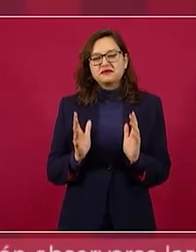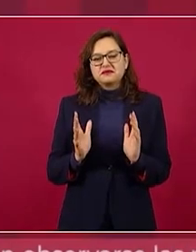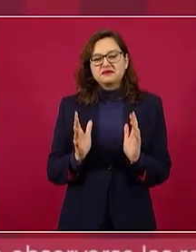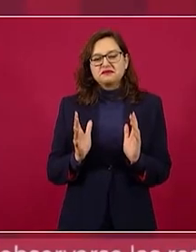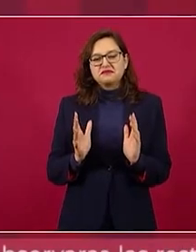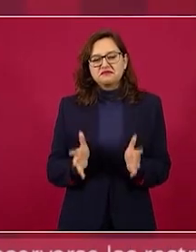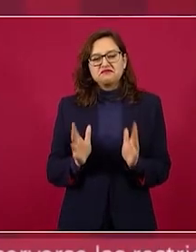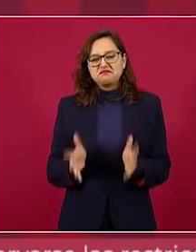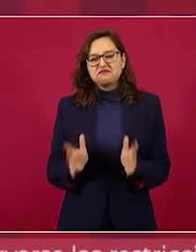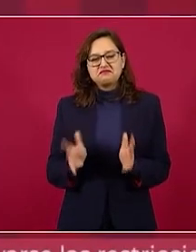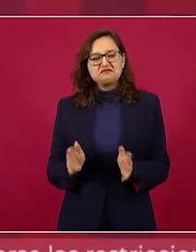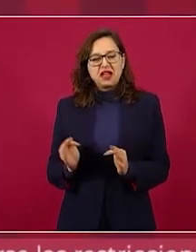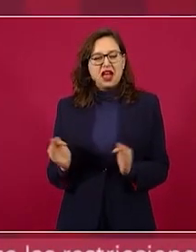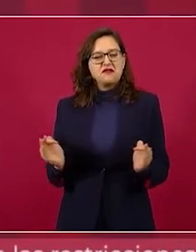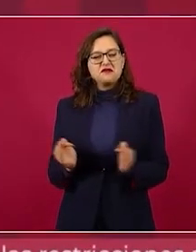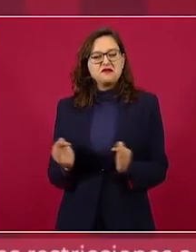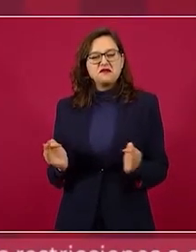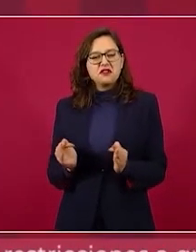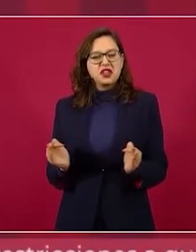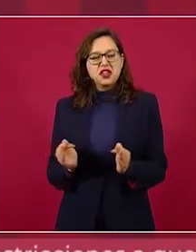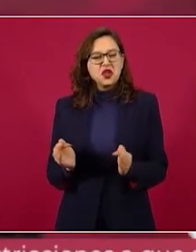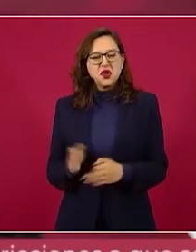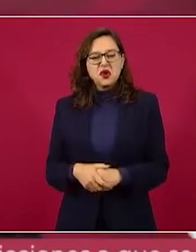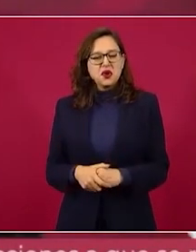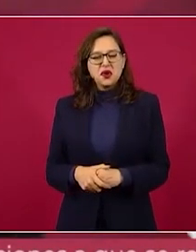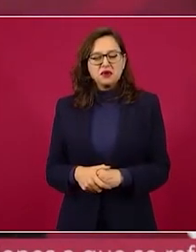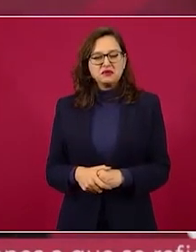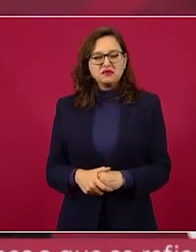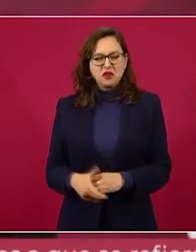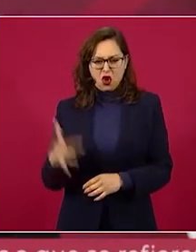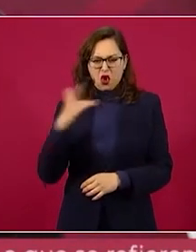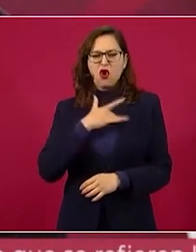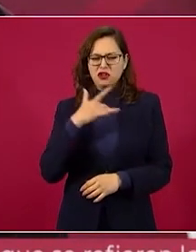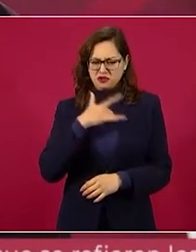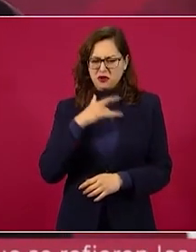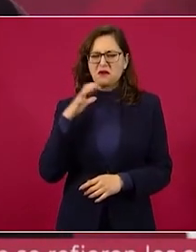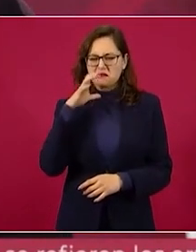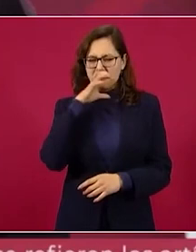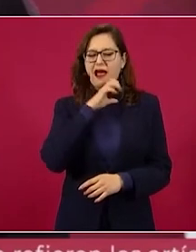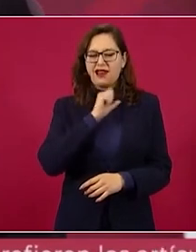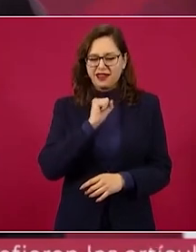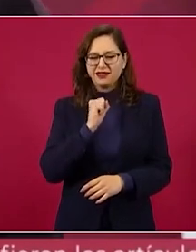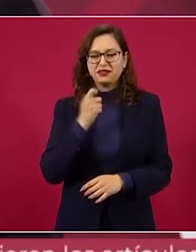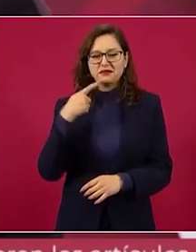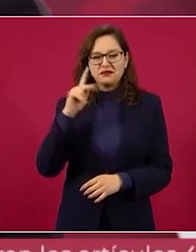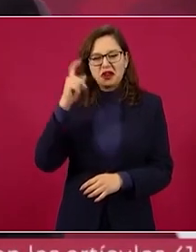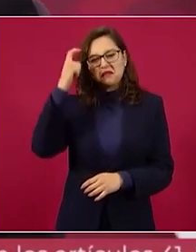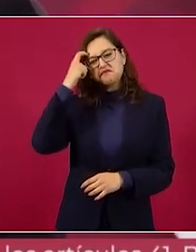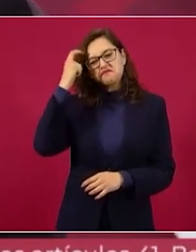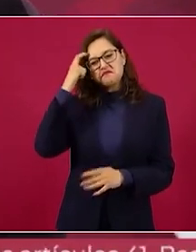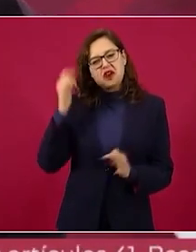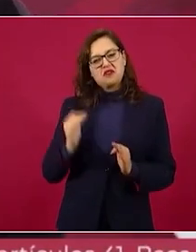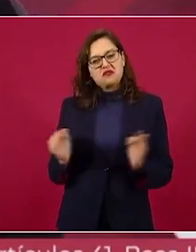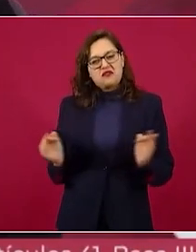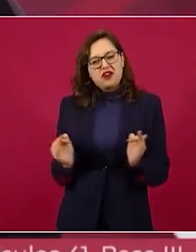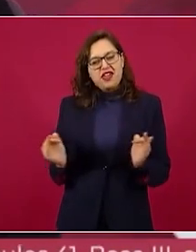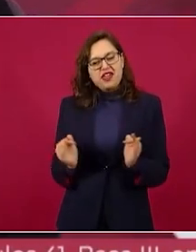aunque tenga el corazón caliente la cabeza fría pero hay quienes insultan